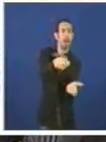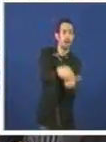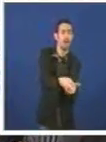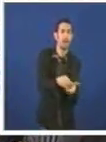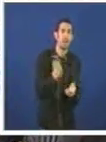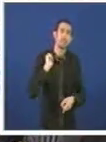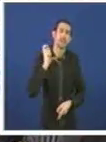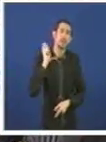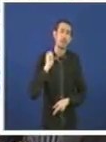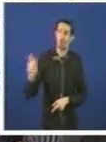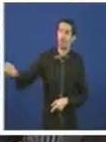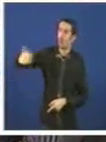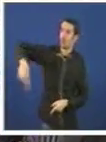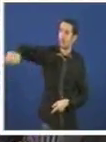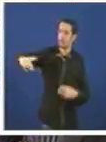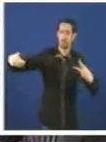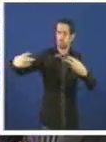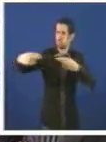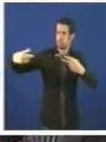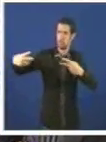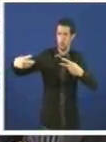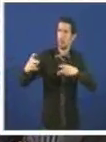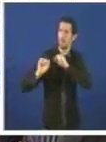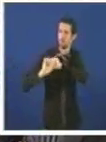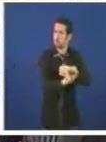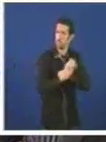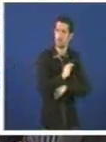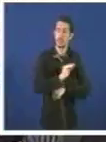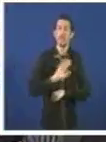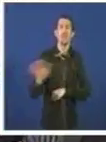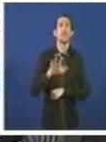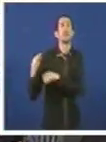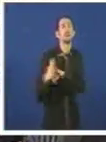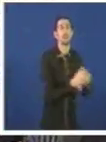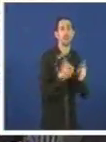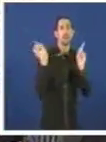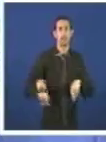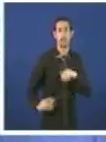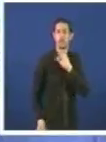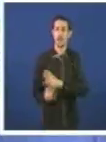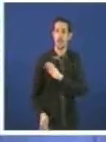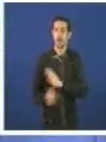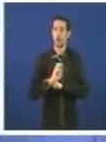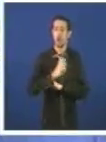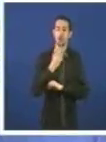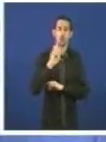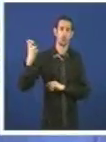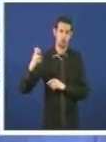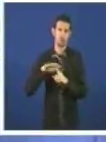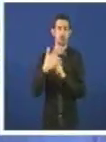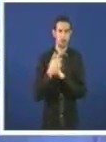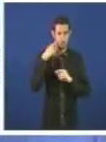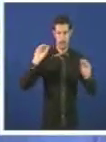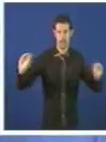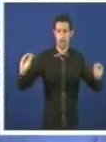recibir porque vostedes xo están a impedir. pero é que agora, ademais, se está producindo outro efeito moi chamativo. E é,